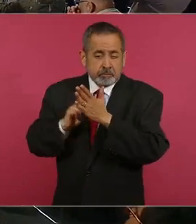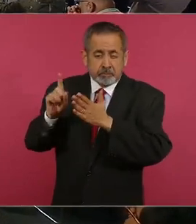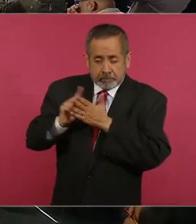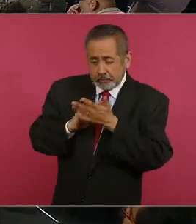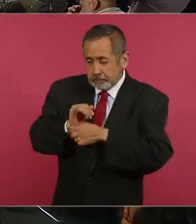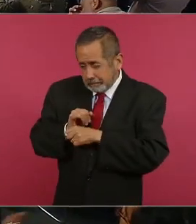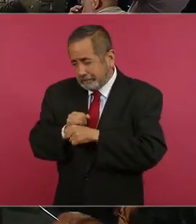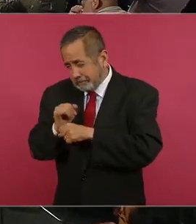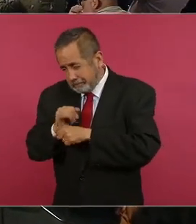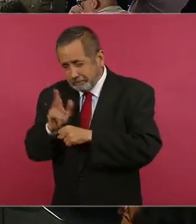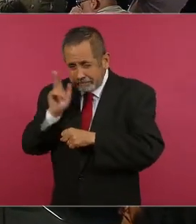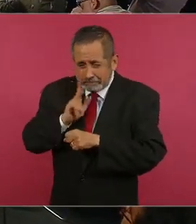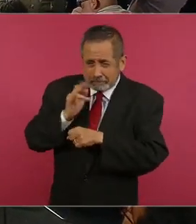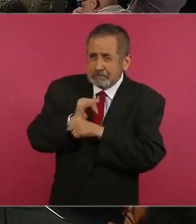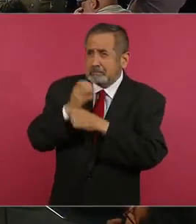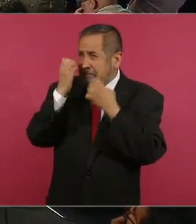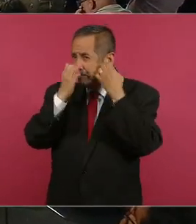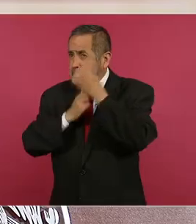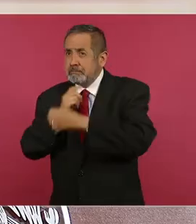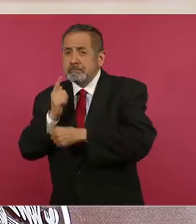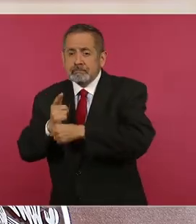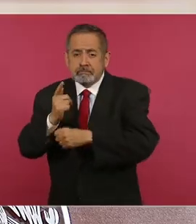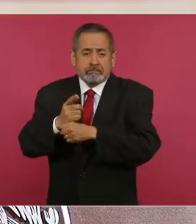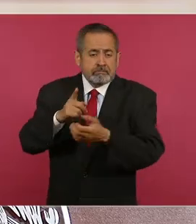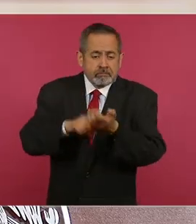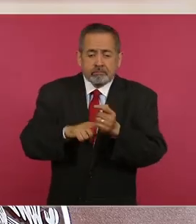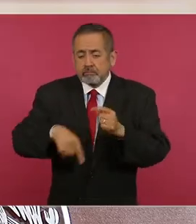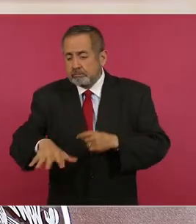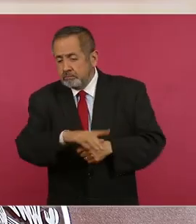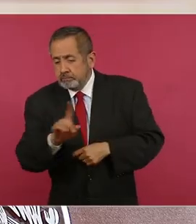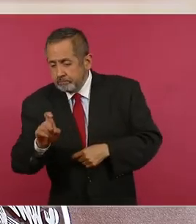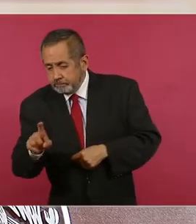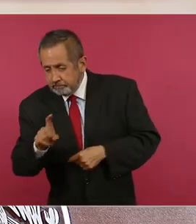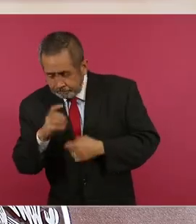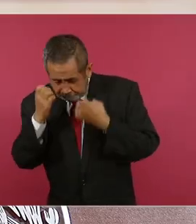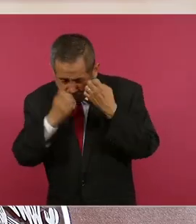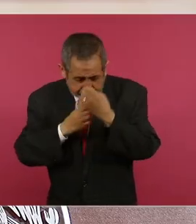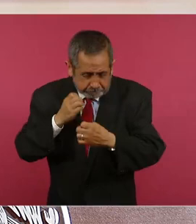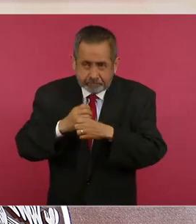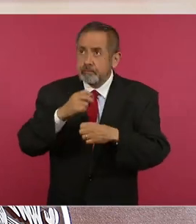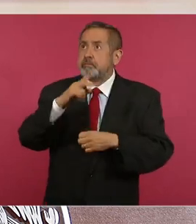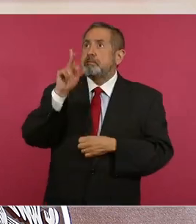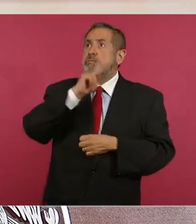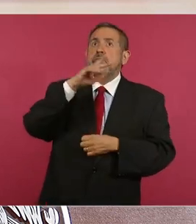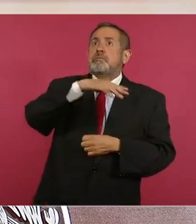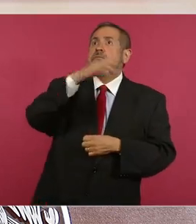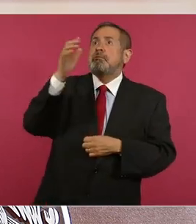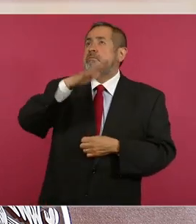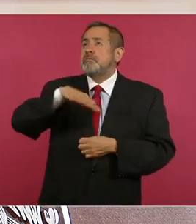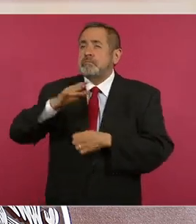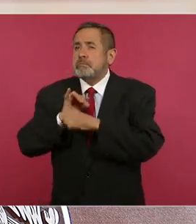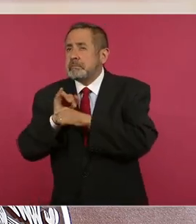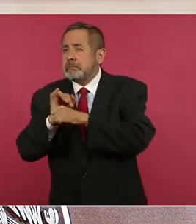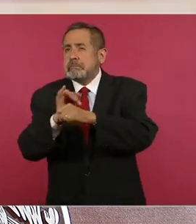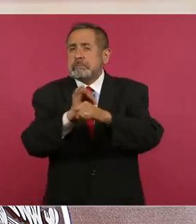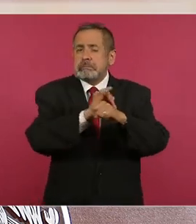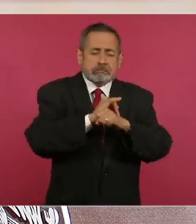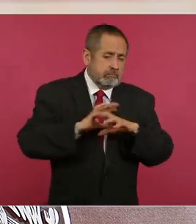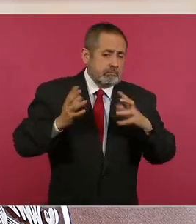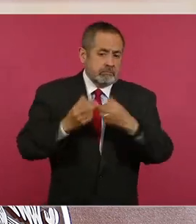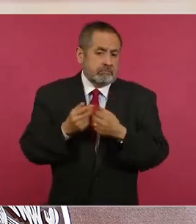de varios diagnósticos de agua, suelo, aire, donde estuvieron trabajando todas las instituciones